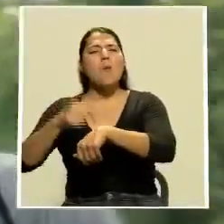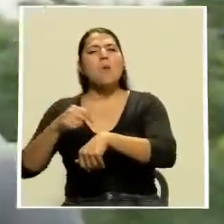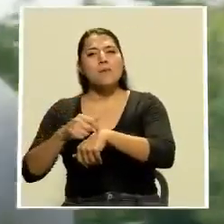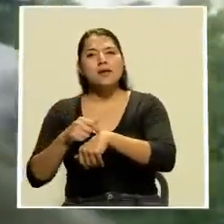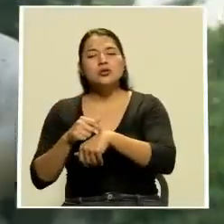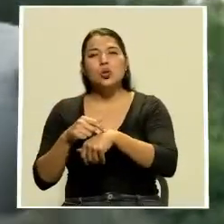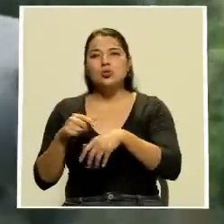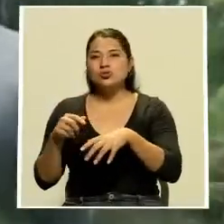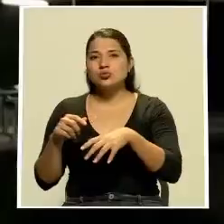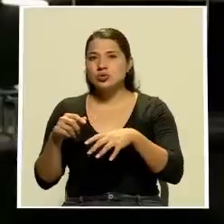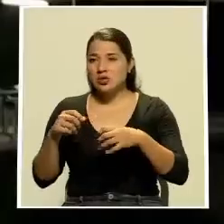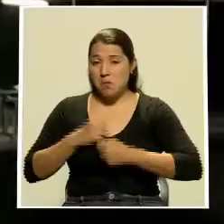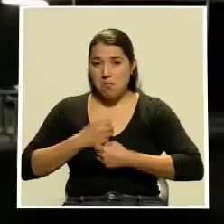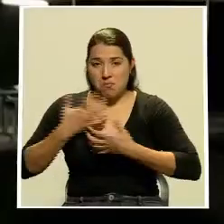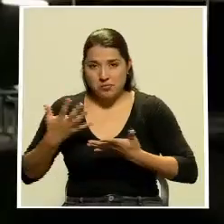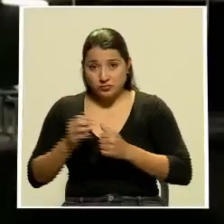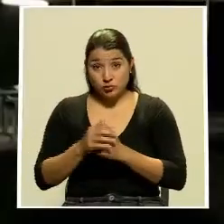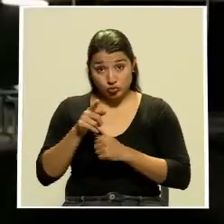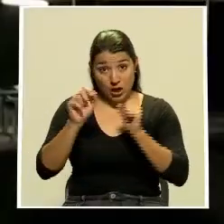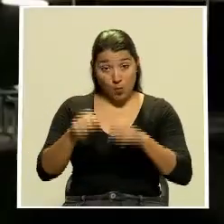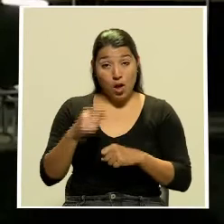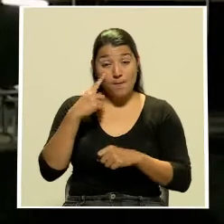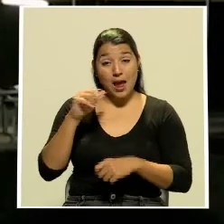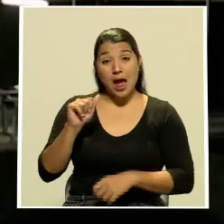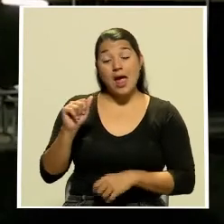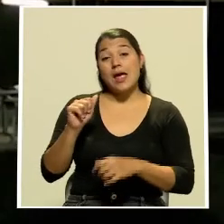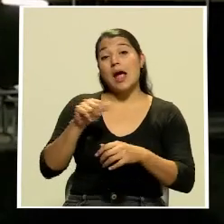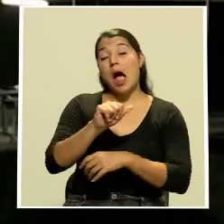pequeños gestos de sus personajes western puede encontrarse en I Love